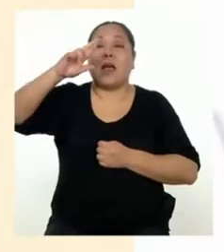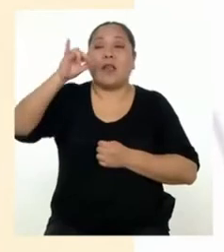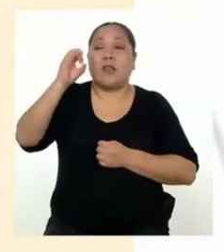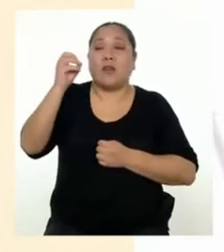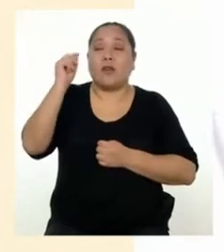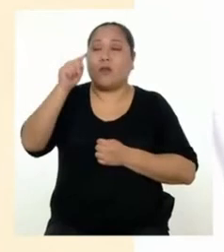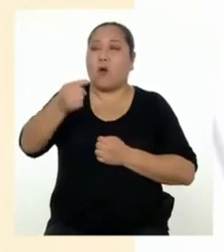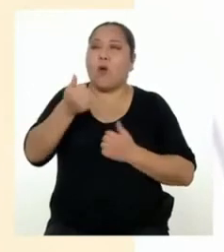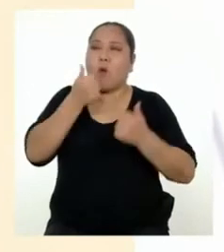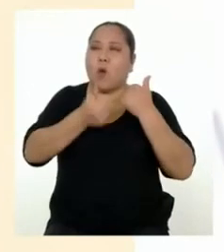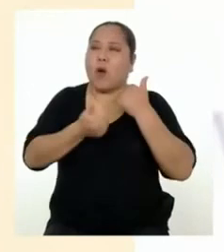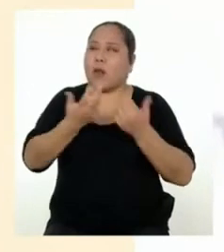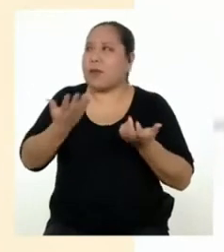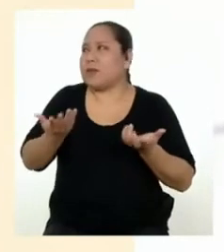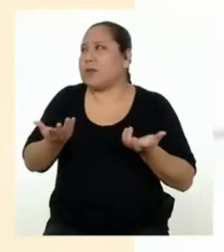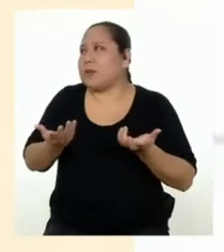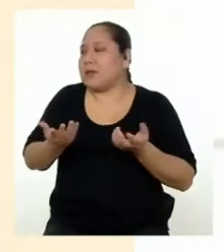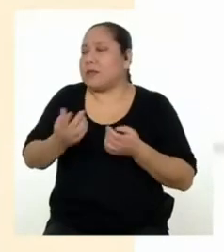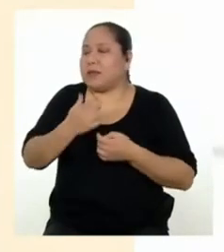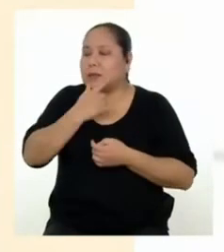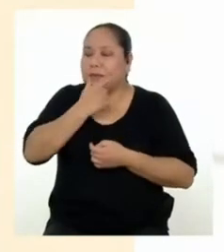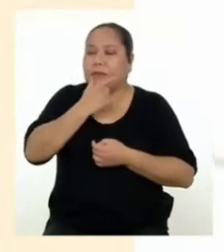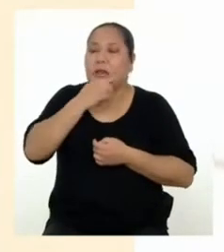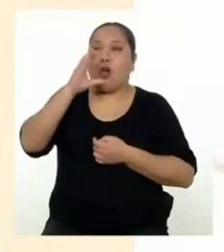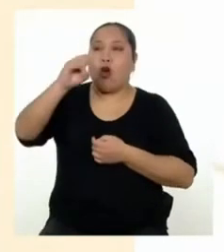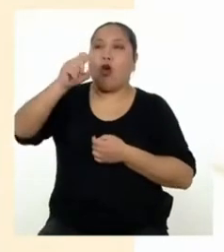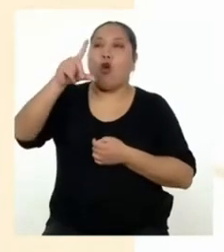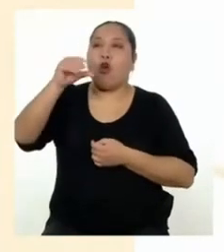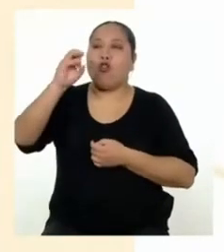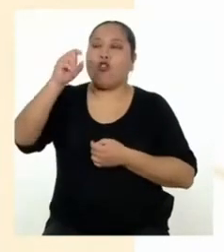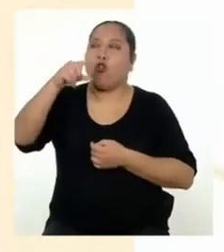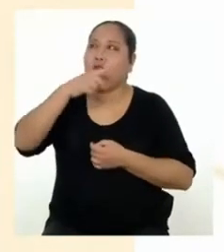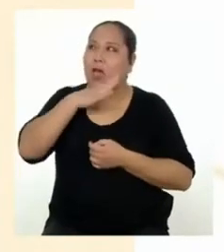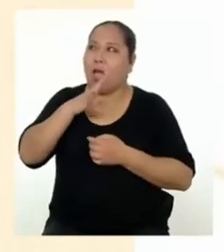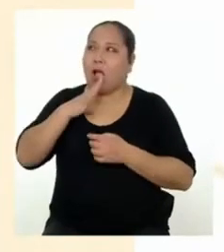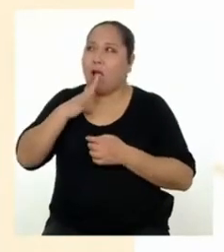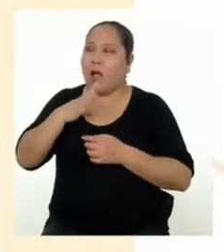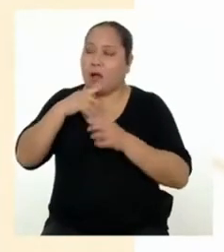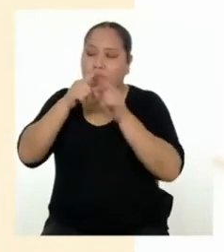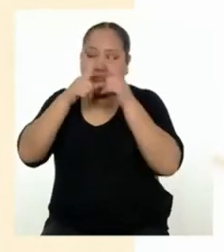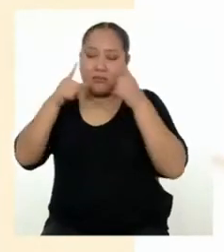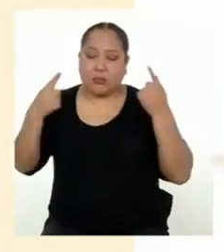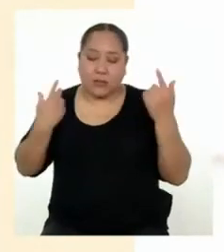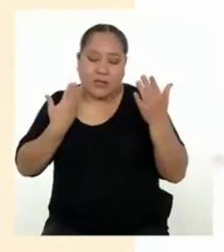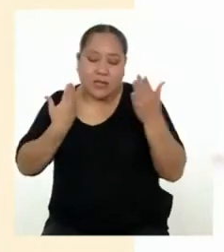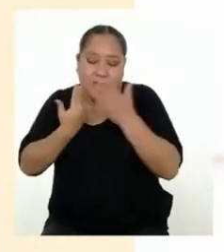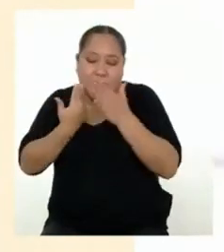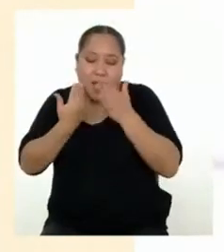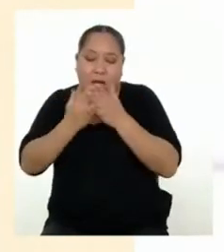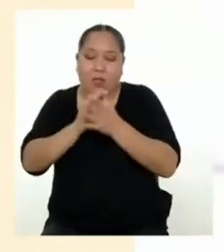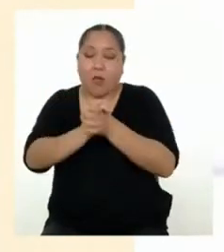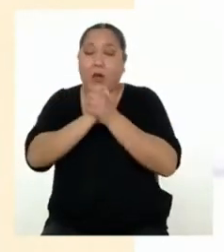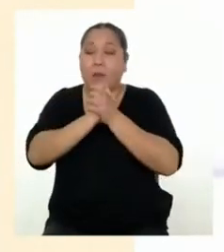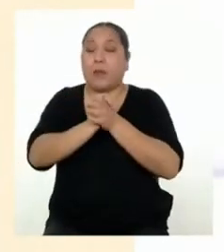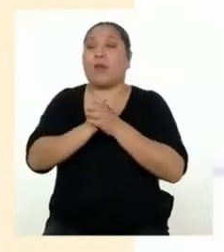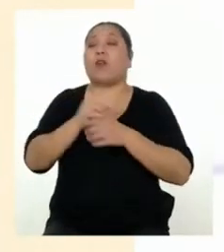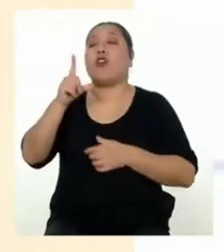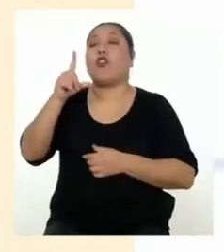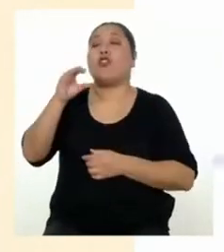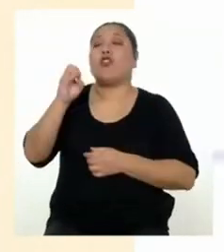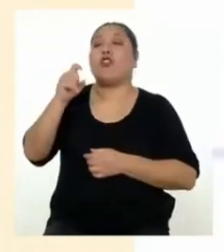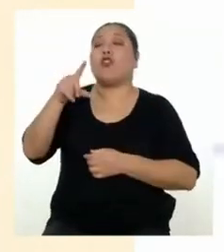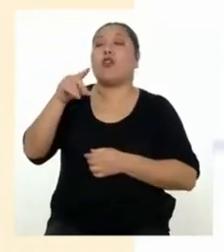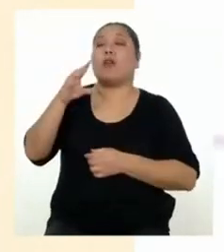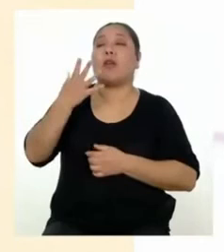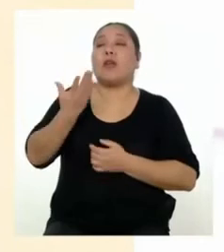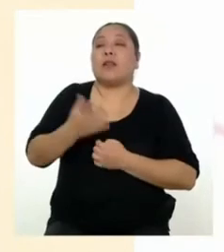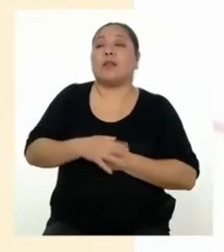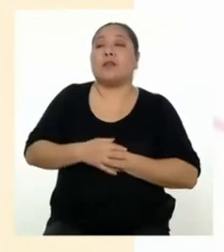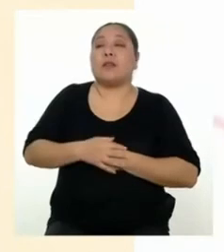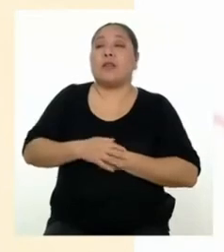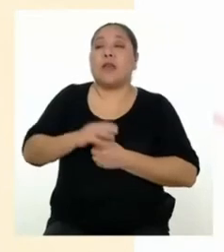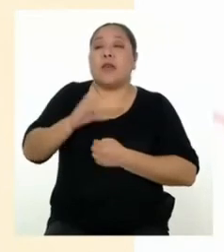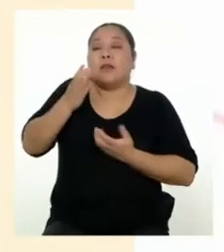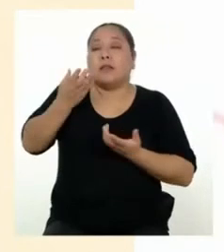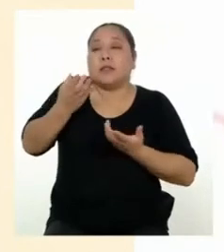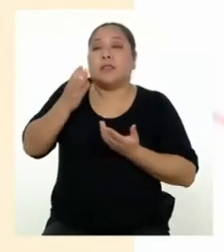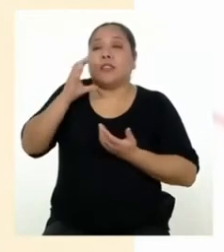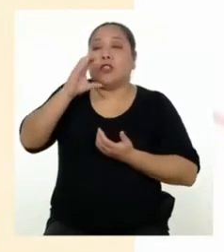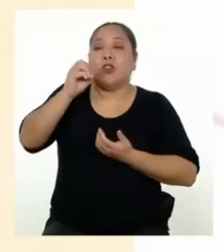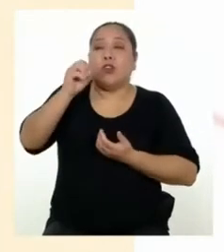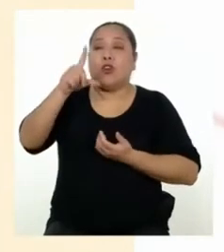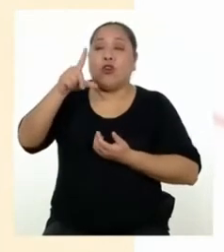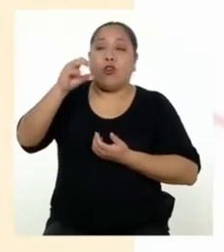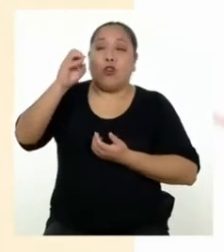registro usarás? Creo que un registro coloquial, porque busco que sea cercano y amigable. Así es. Un registro más coloquial sería el